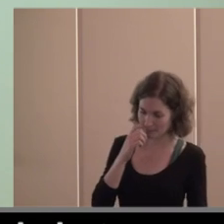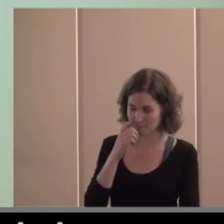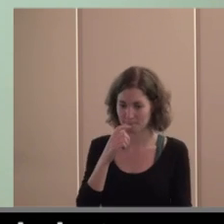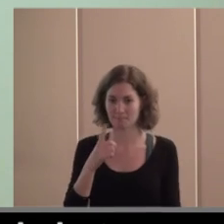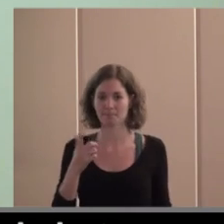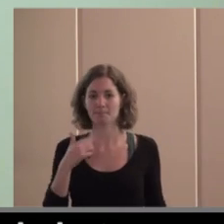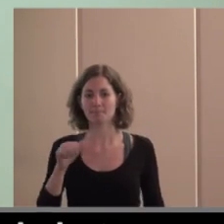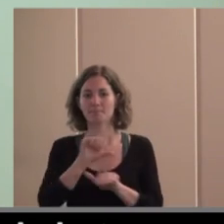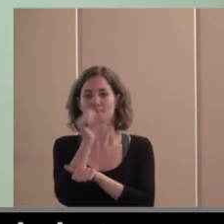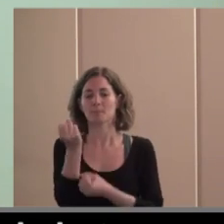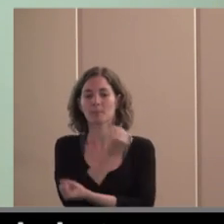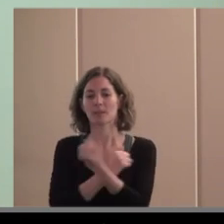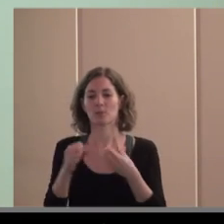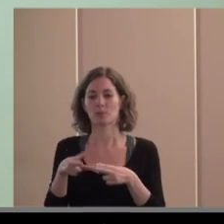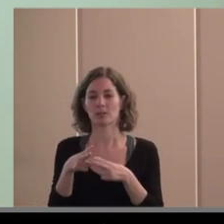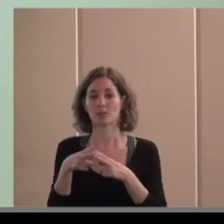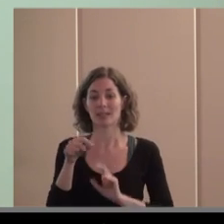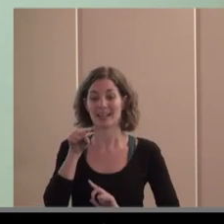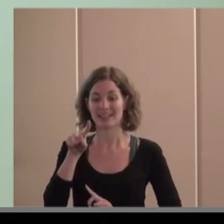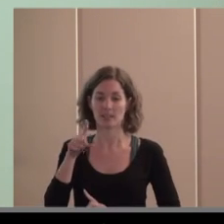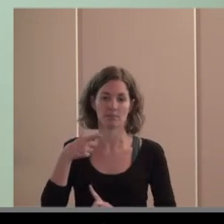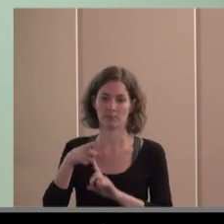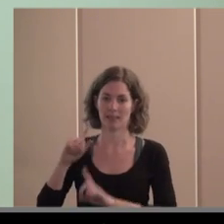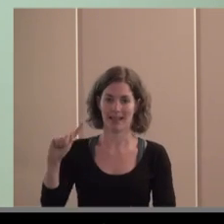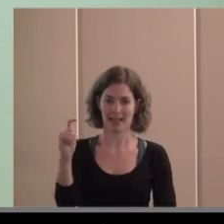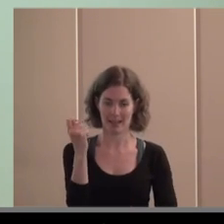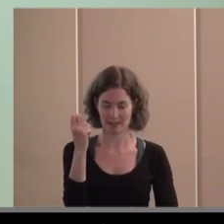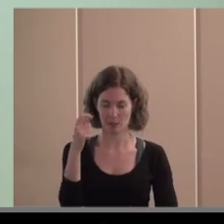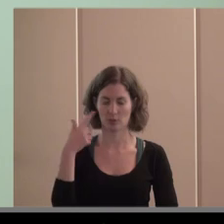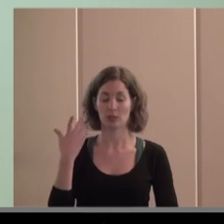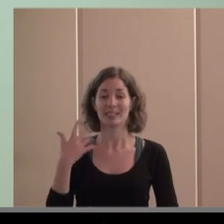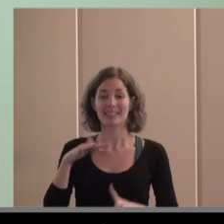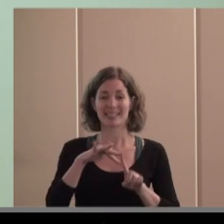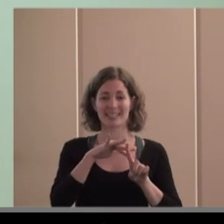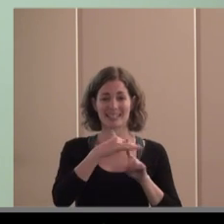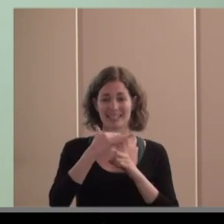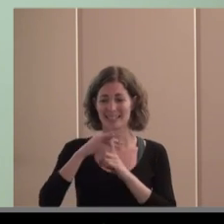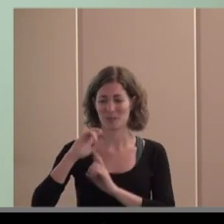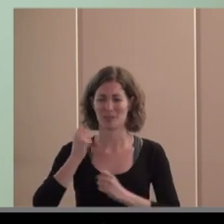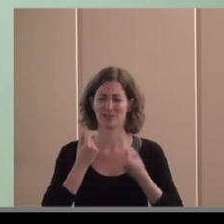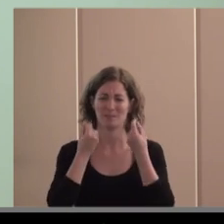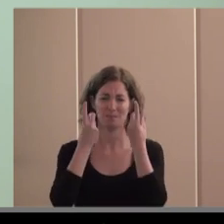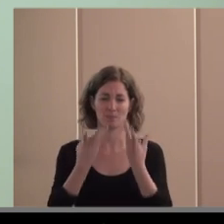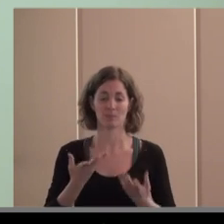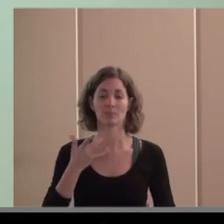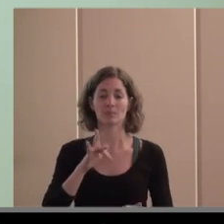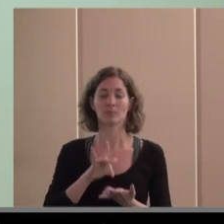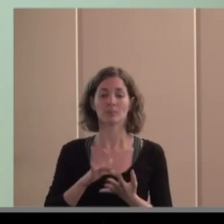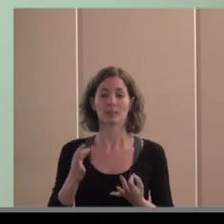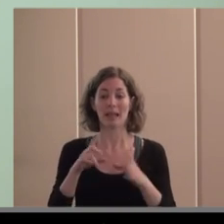fórmula de economía social son una fórmula de éxito hay muchísimas situaciones en las que las empresas de